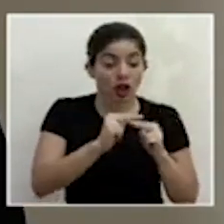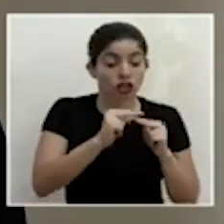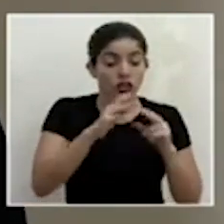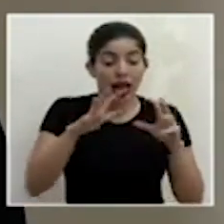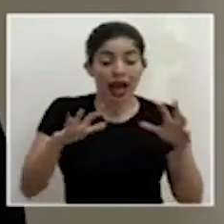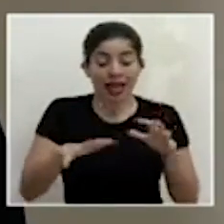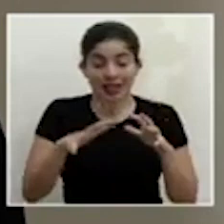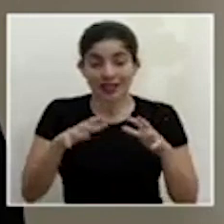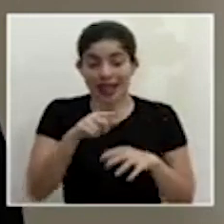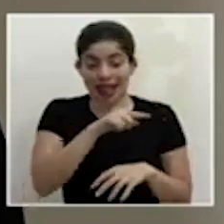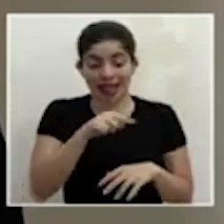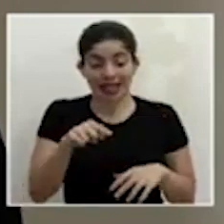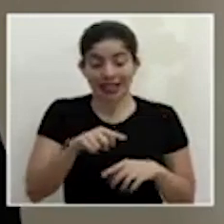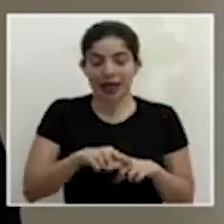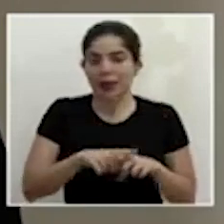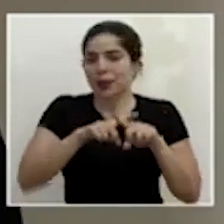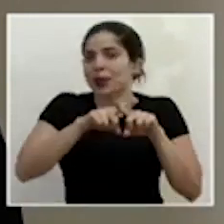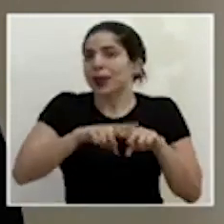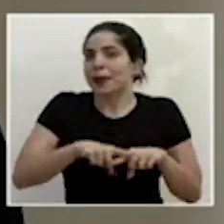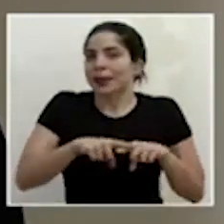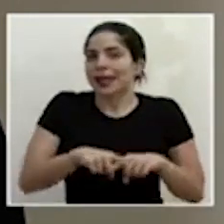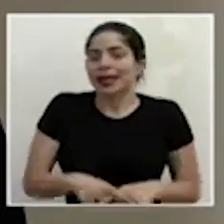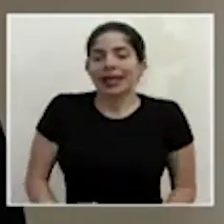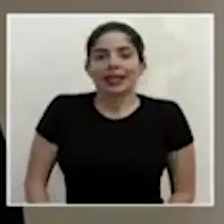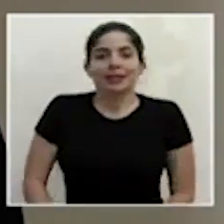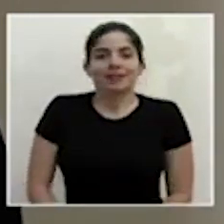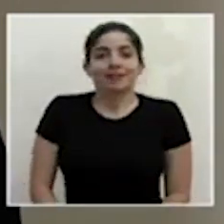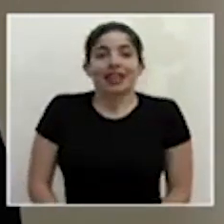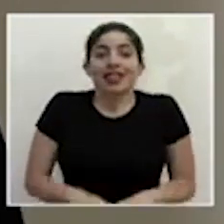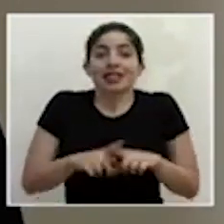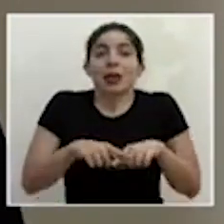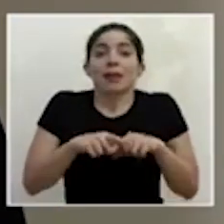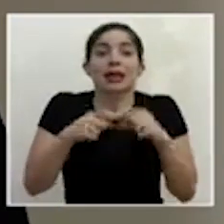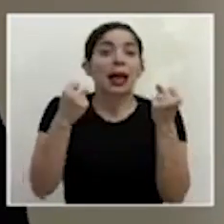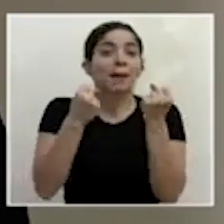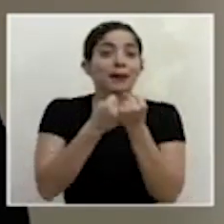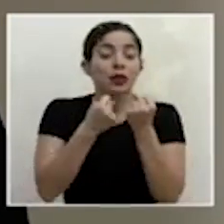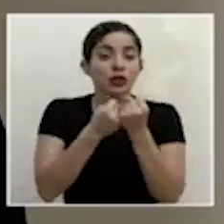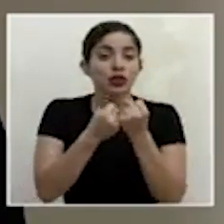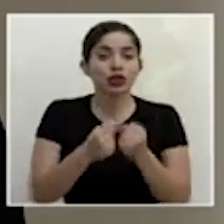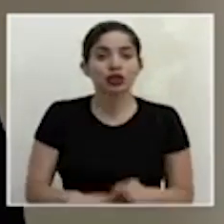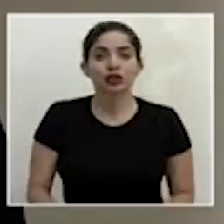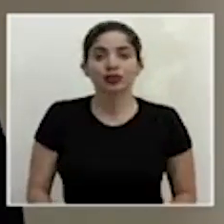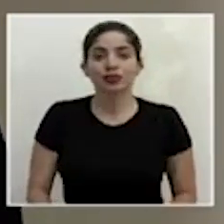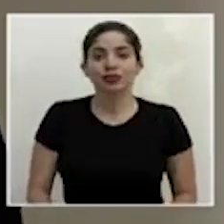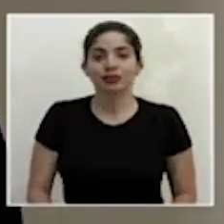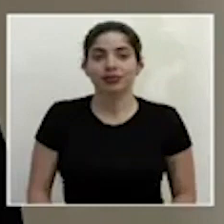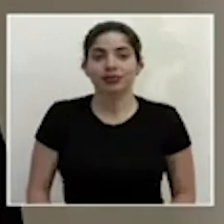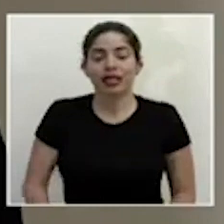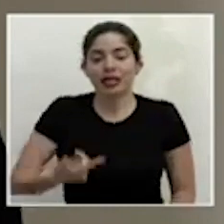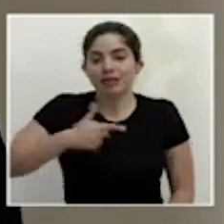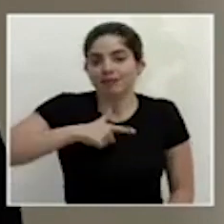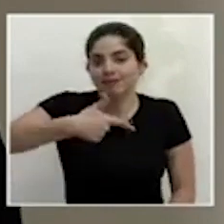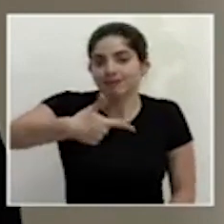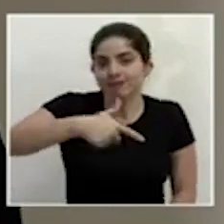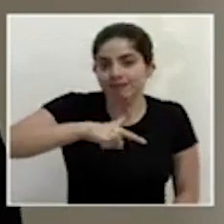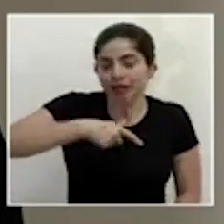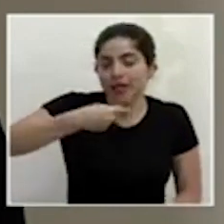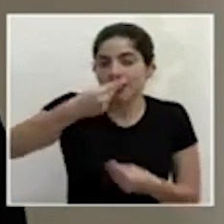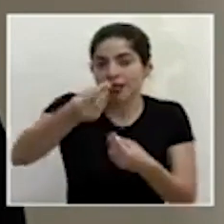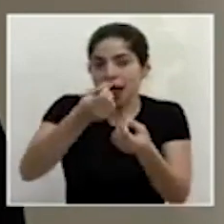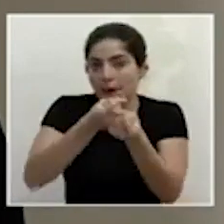actividades va a depender de el apoyo que nos demos unos a otras